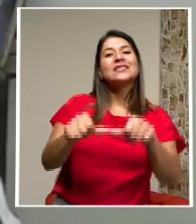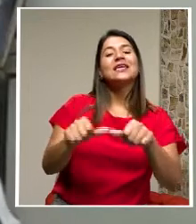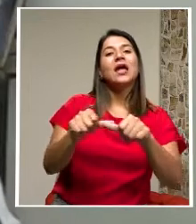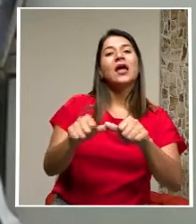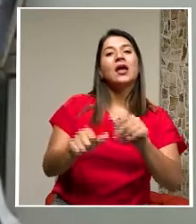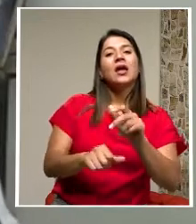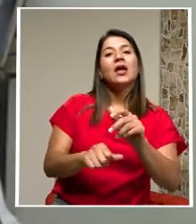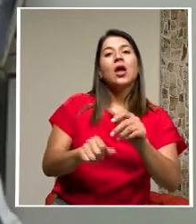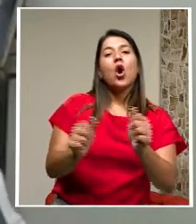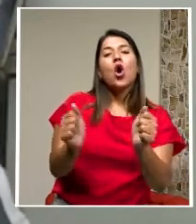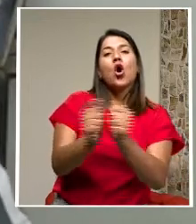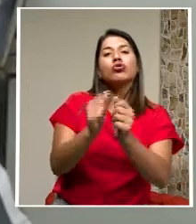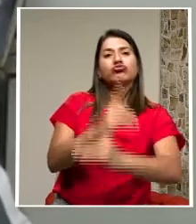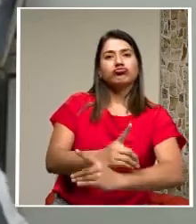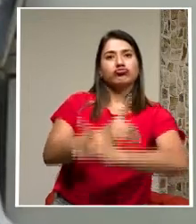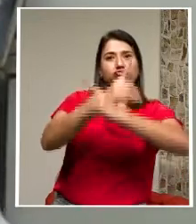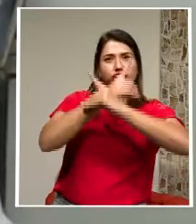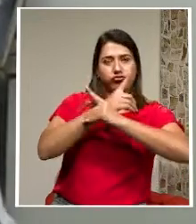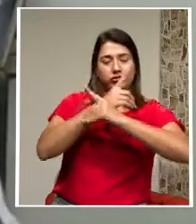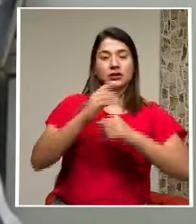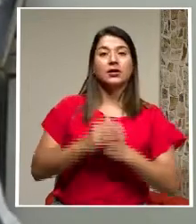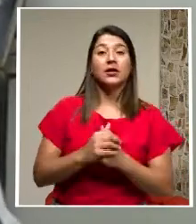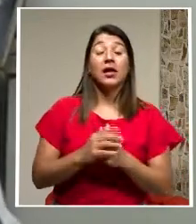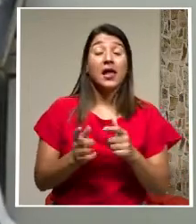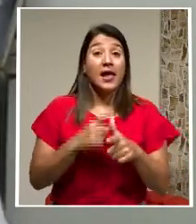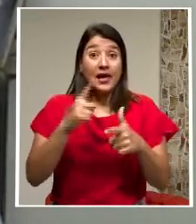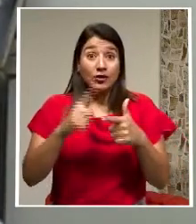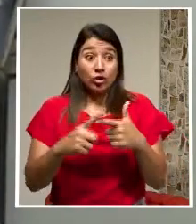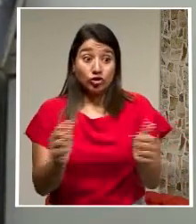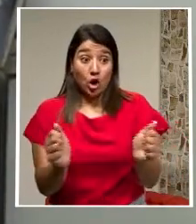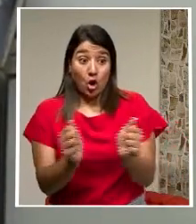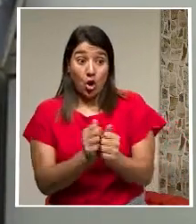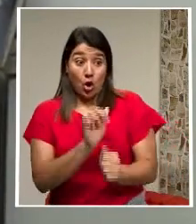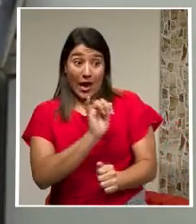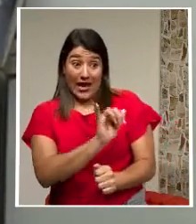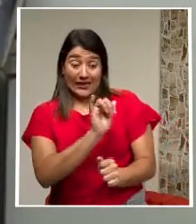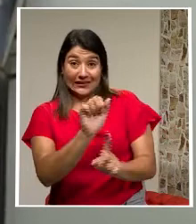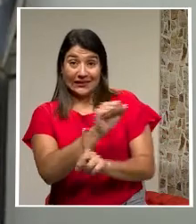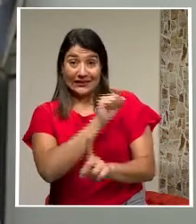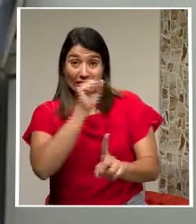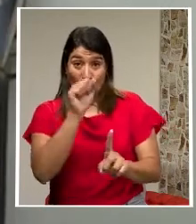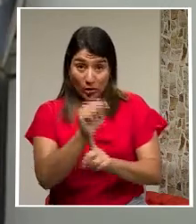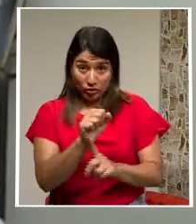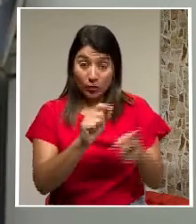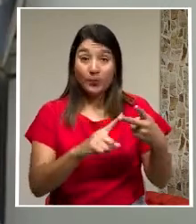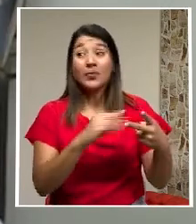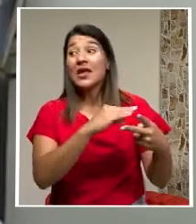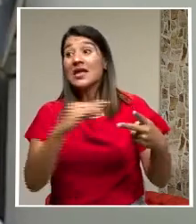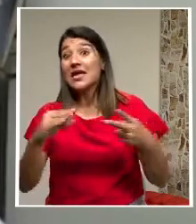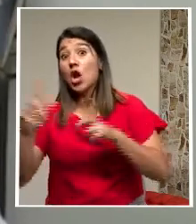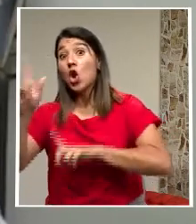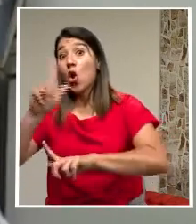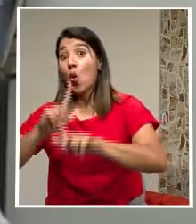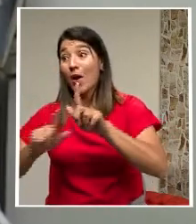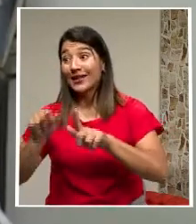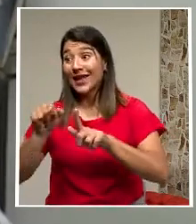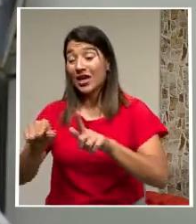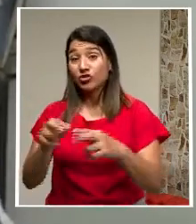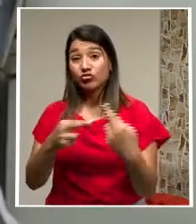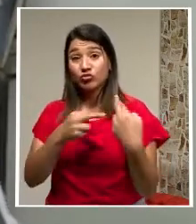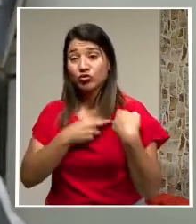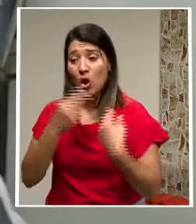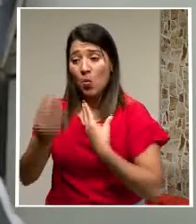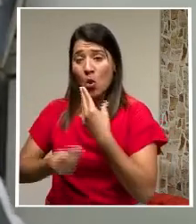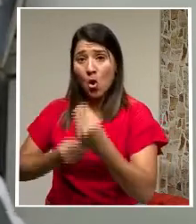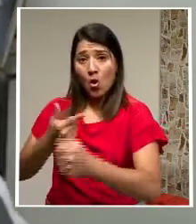Ante esta realidad Y ante la otra Realidad Que es Que los laboratorios Que nos suplen Las vacunas Lo vienen haciendo